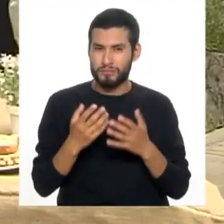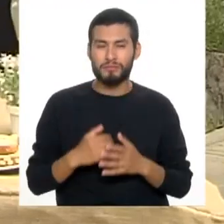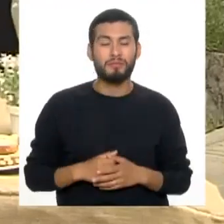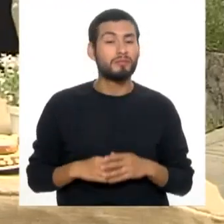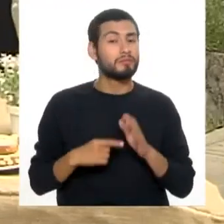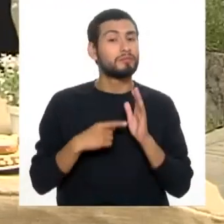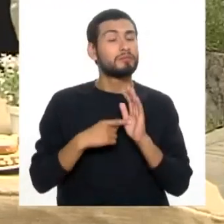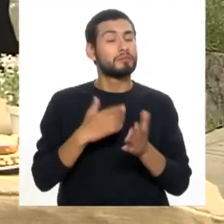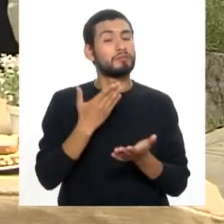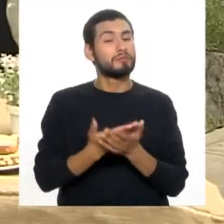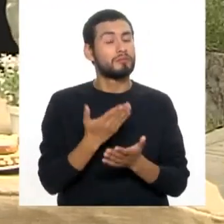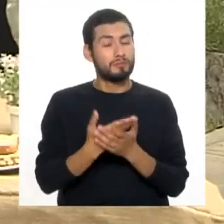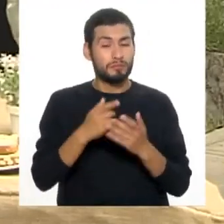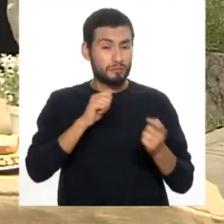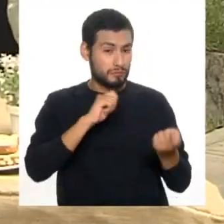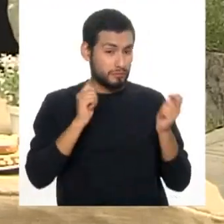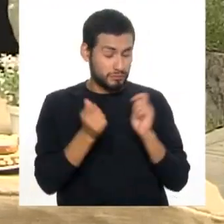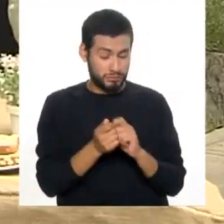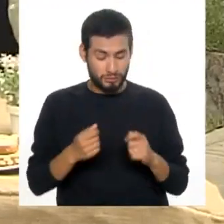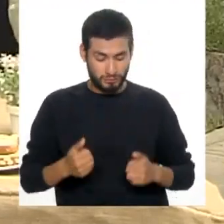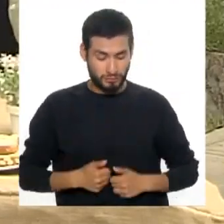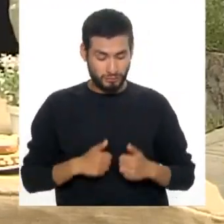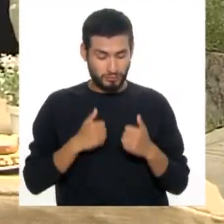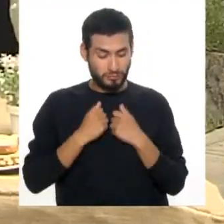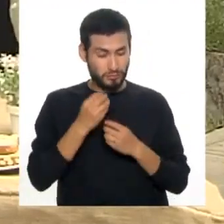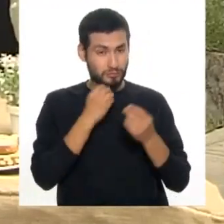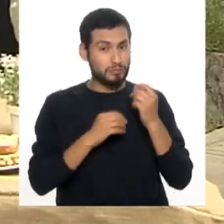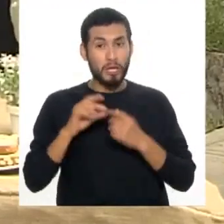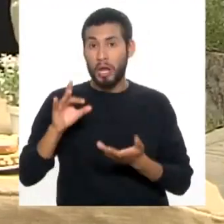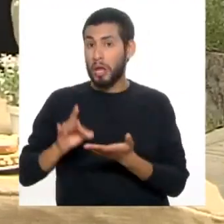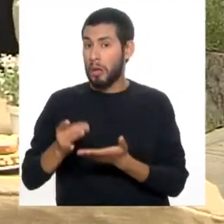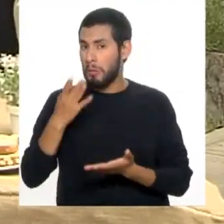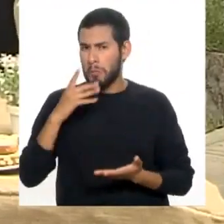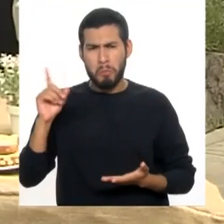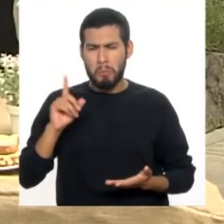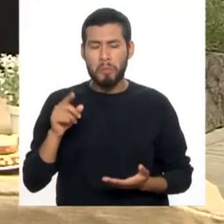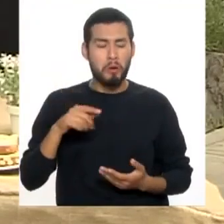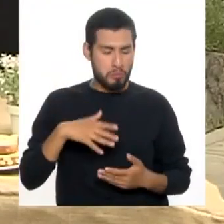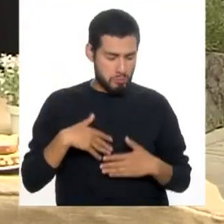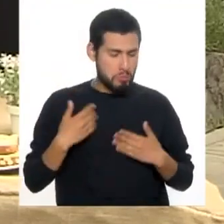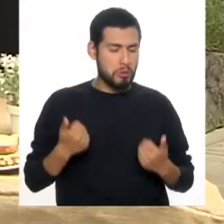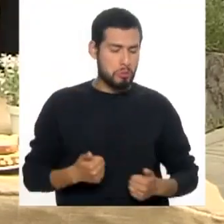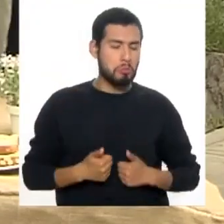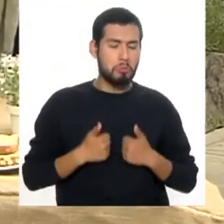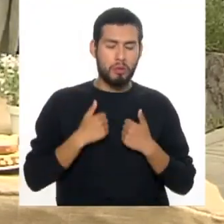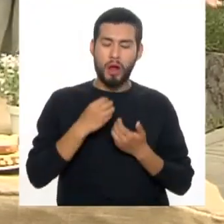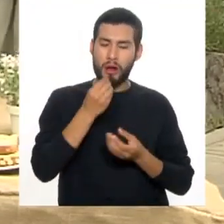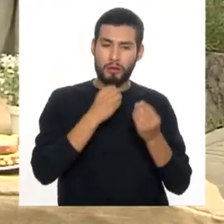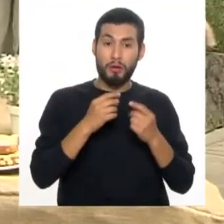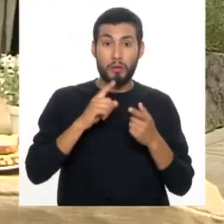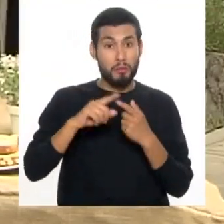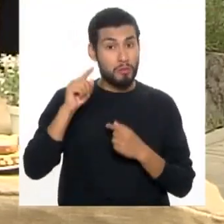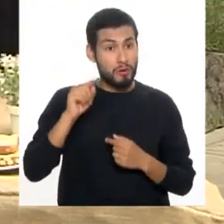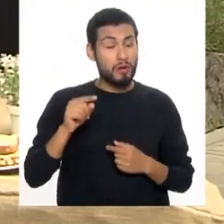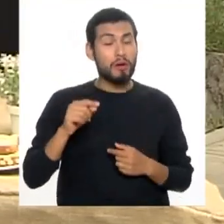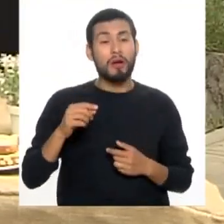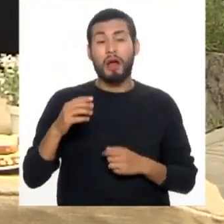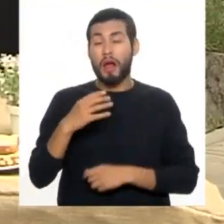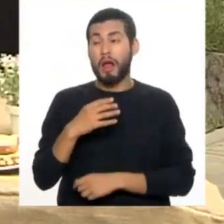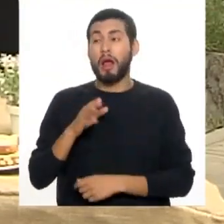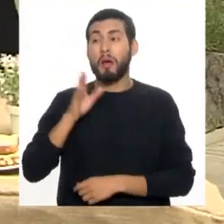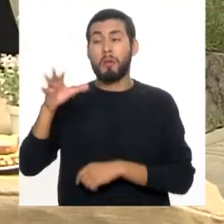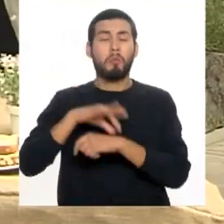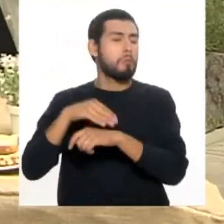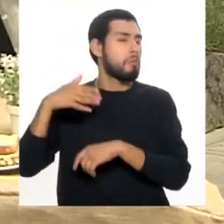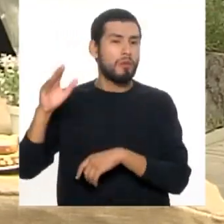demostraba que un cambio en el estilo de vida y sin medicación podía ser bueno. Lo que no significa que tengas que dejar al cardiólogo, sino